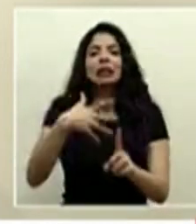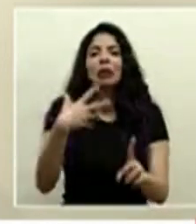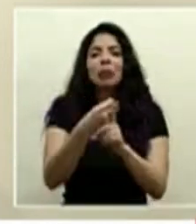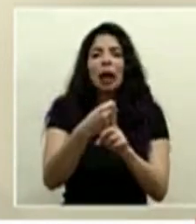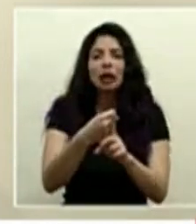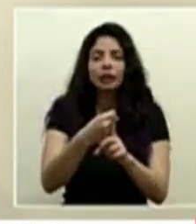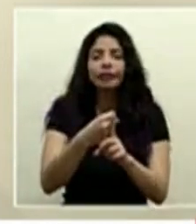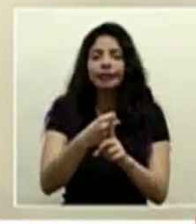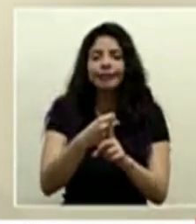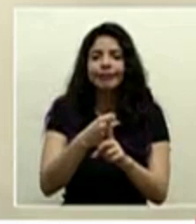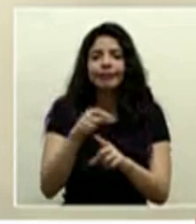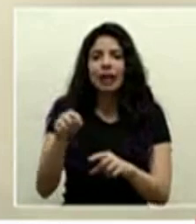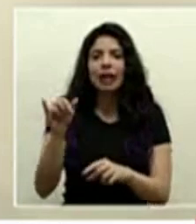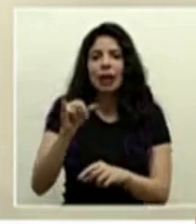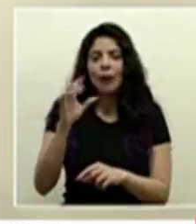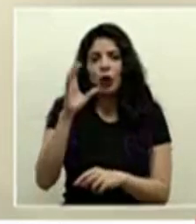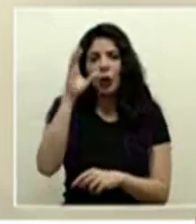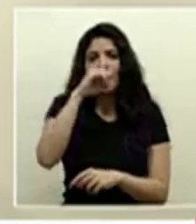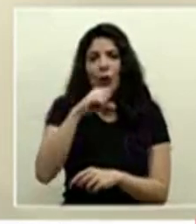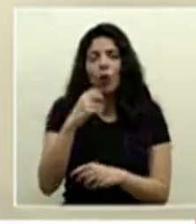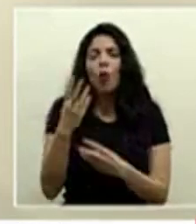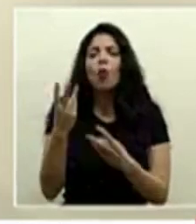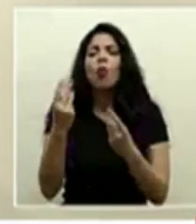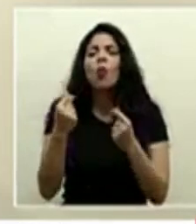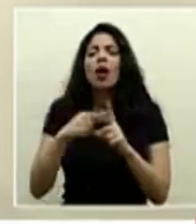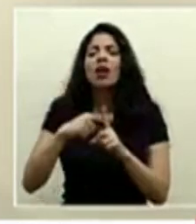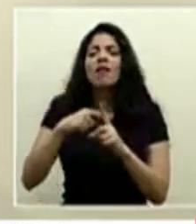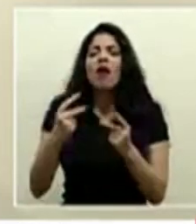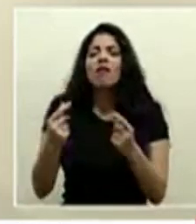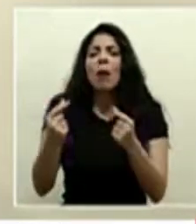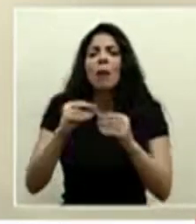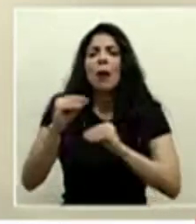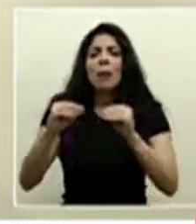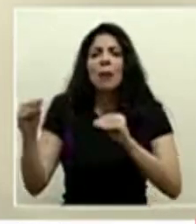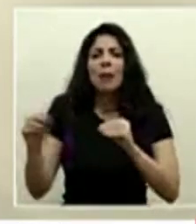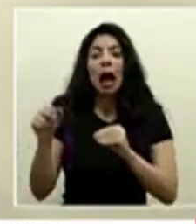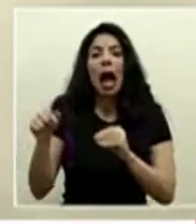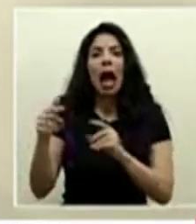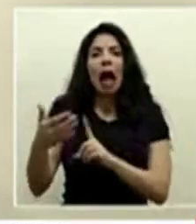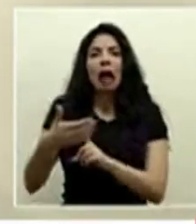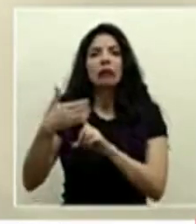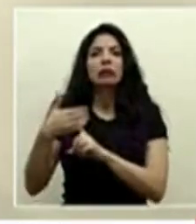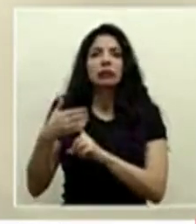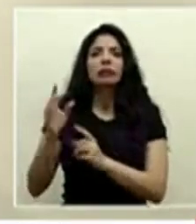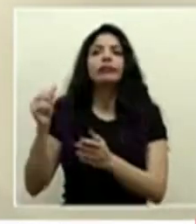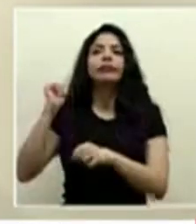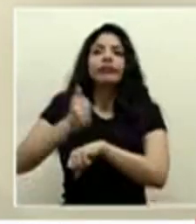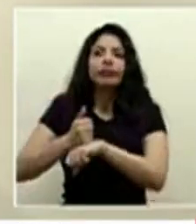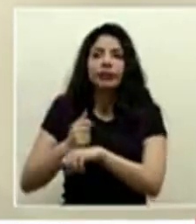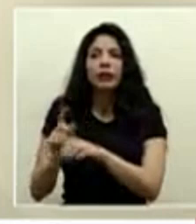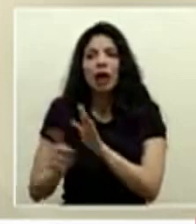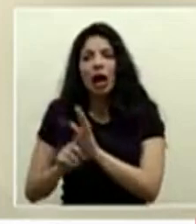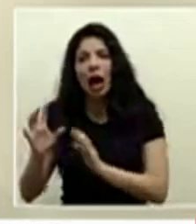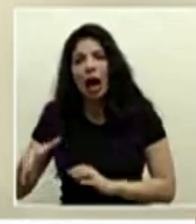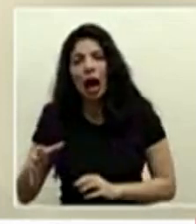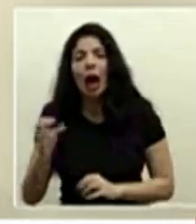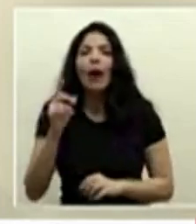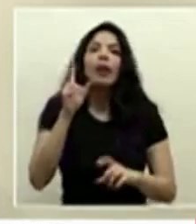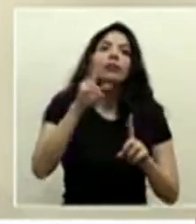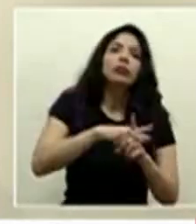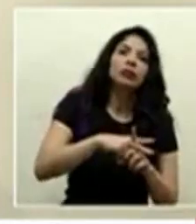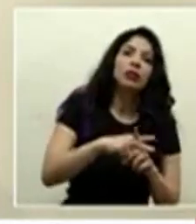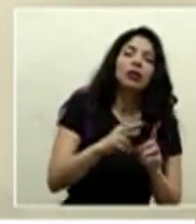parte de los parámetros que se toman en cuenta para las alertas tanto naranja como amarilla y el